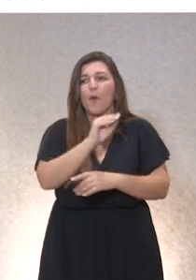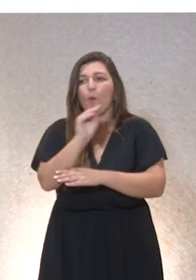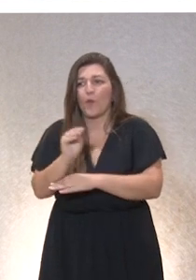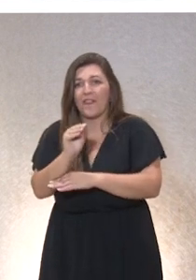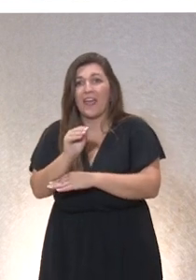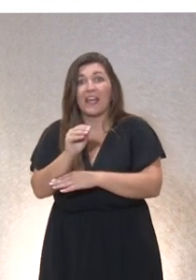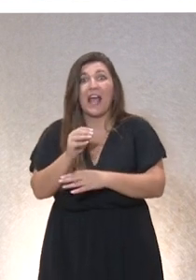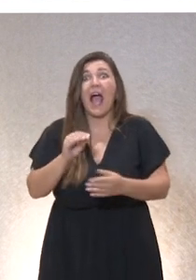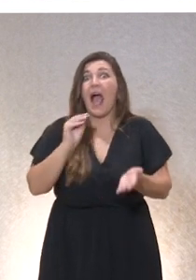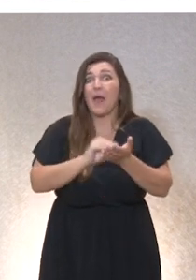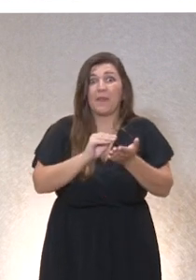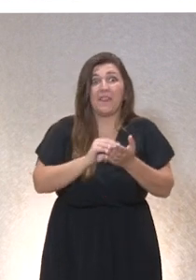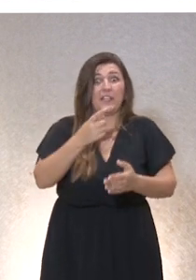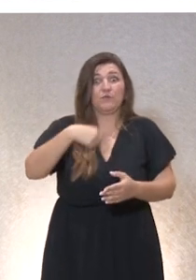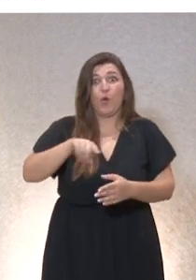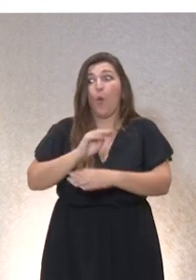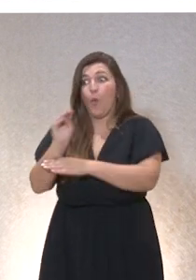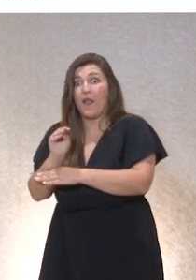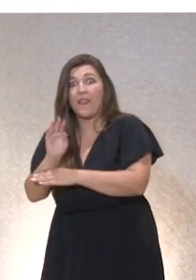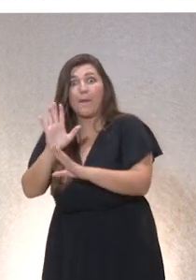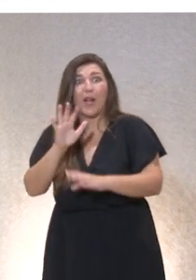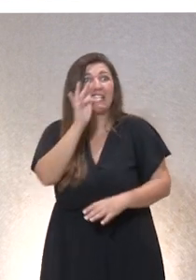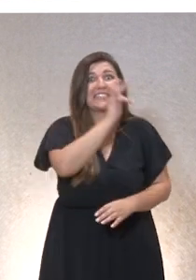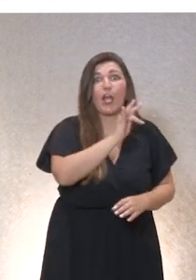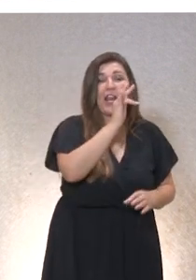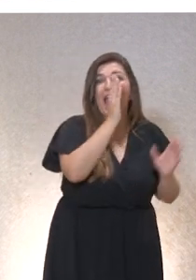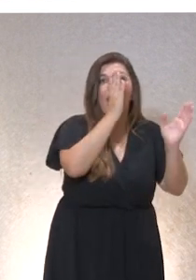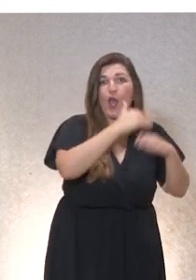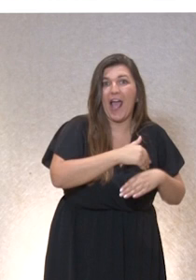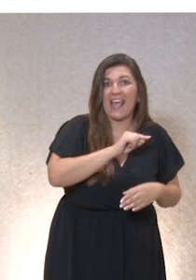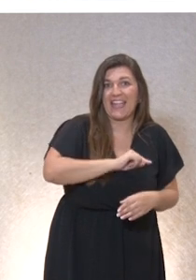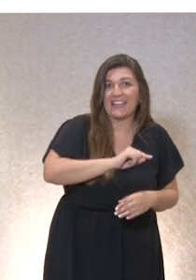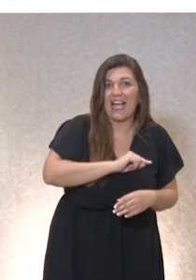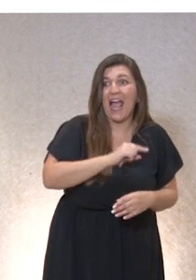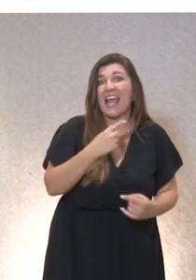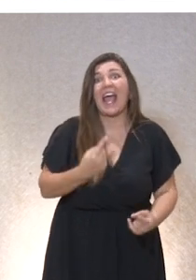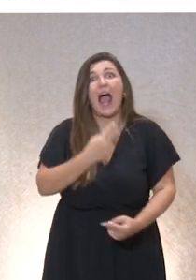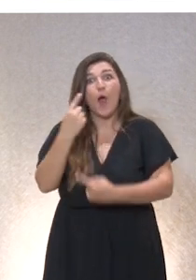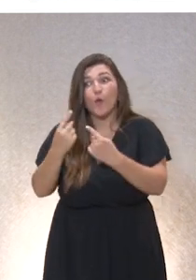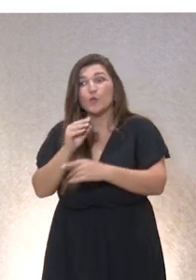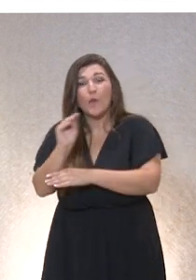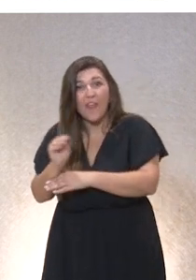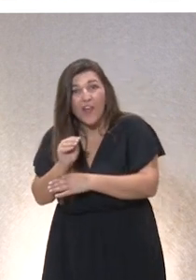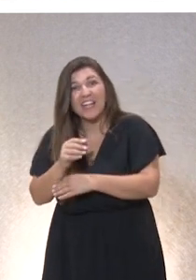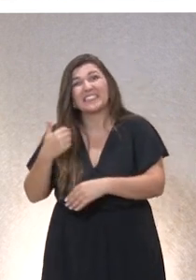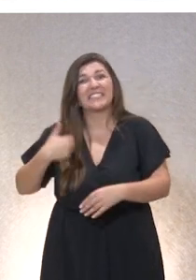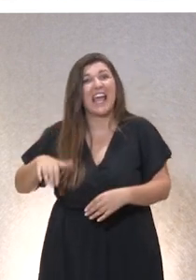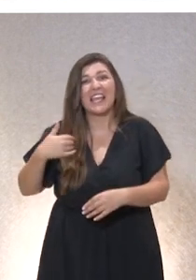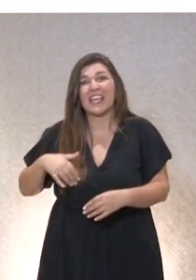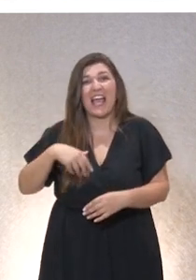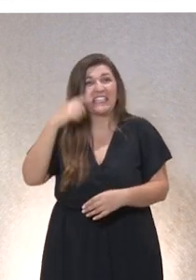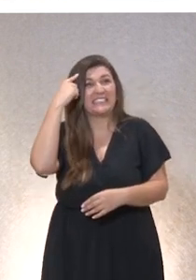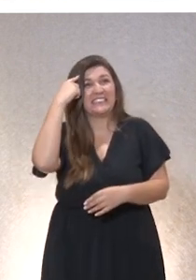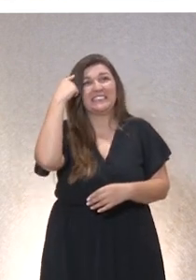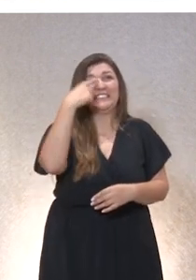gente que ha cuidado y no ha hecho teoría ética. Y hay cuidadores que tienen un máster en ética aplicada porque llevan 20 o 30 años cuidando a